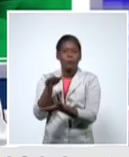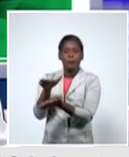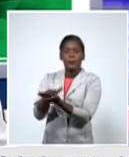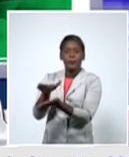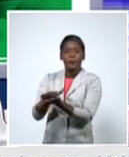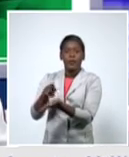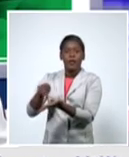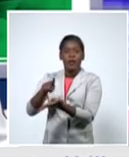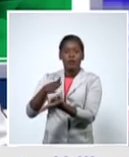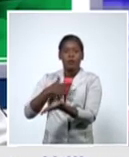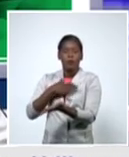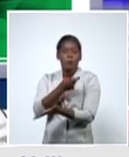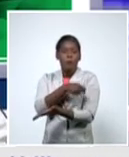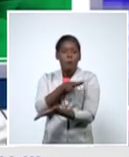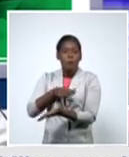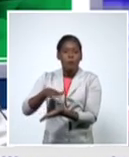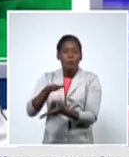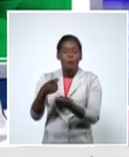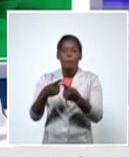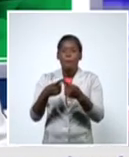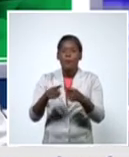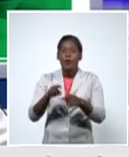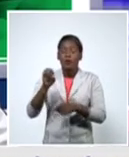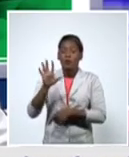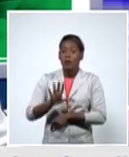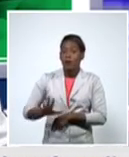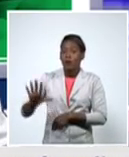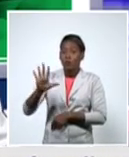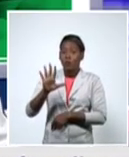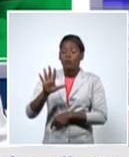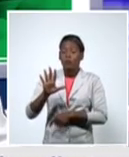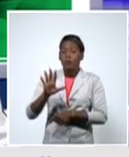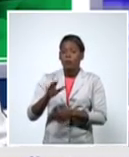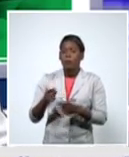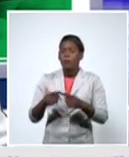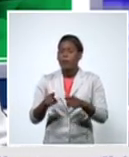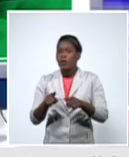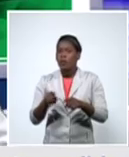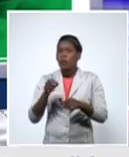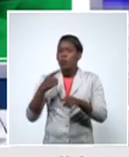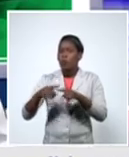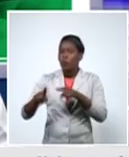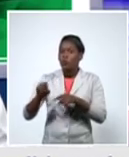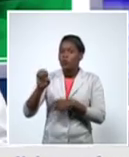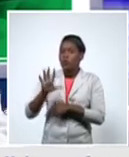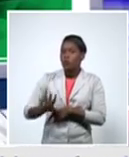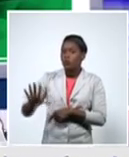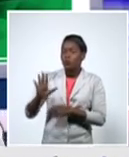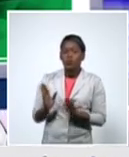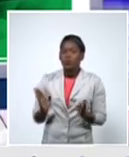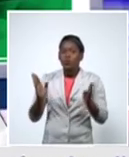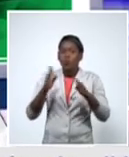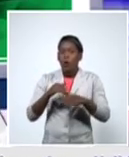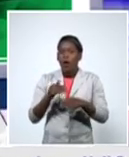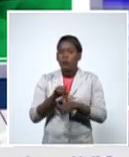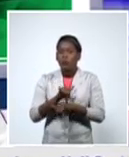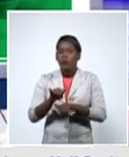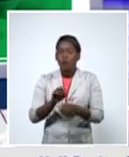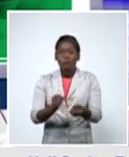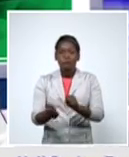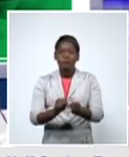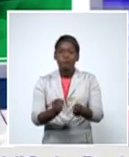pero sin embargo la Unión Europea con la Unión no, no y con la Unión Europea no se ha podido cumplir la